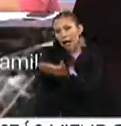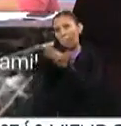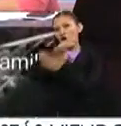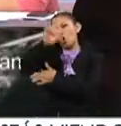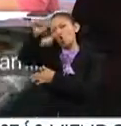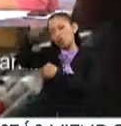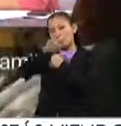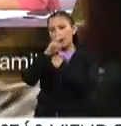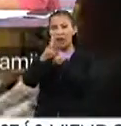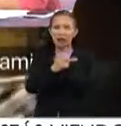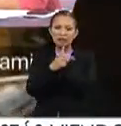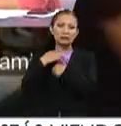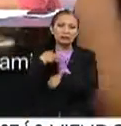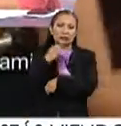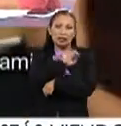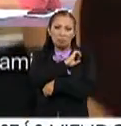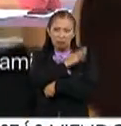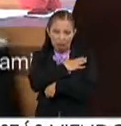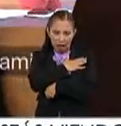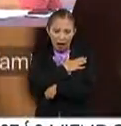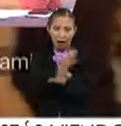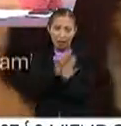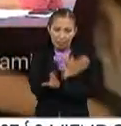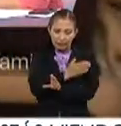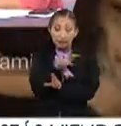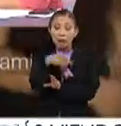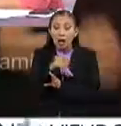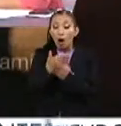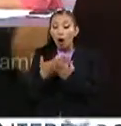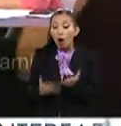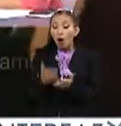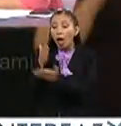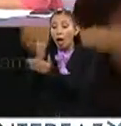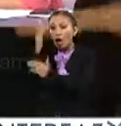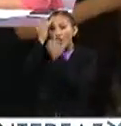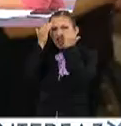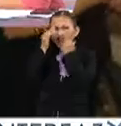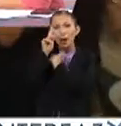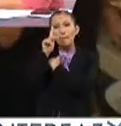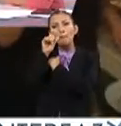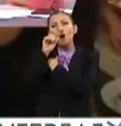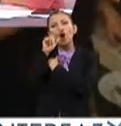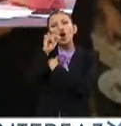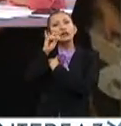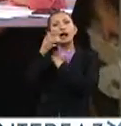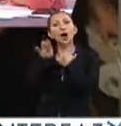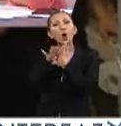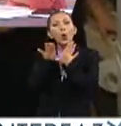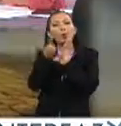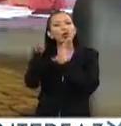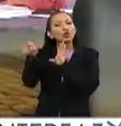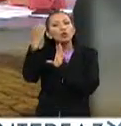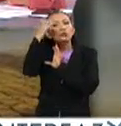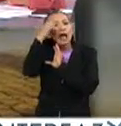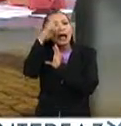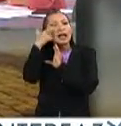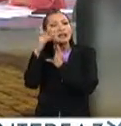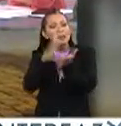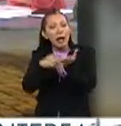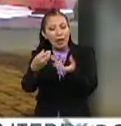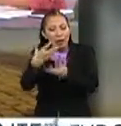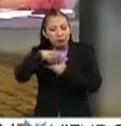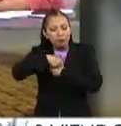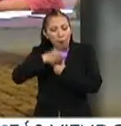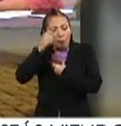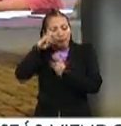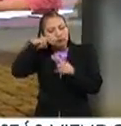otra estancia de investigación en España, pero ahora te tocó conocer Polonia. ¿Cómo estas experiencias han enriquecido